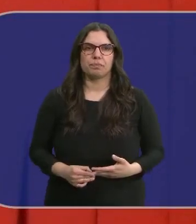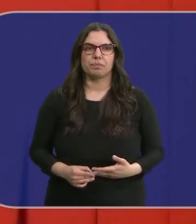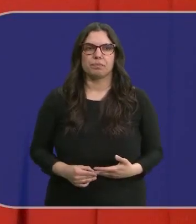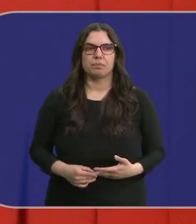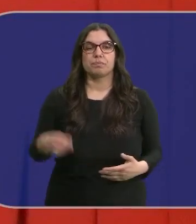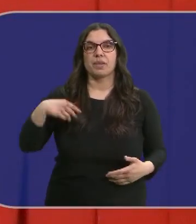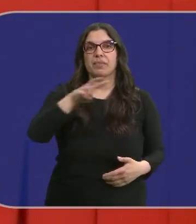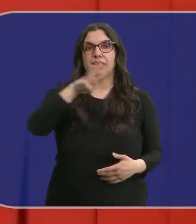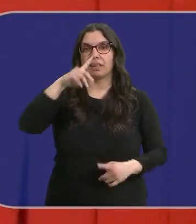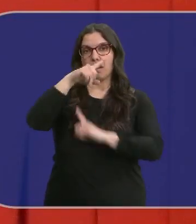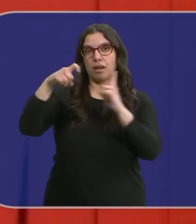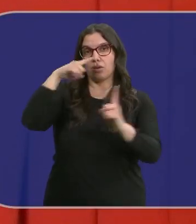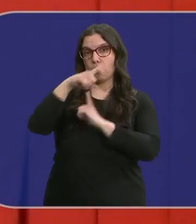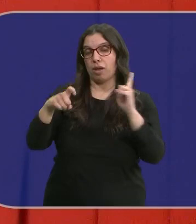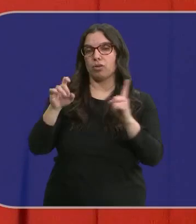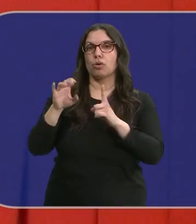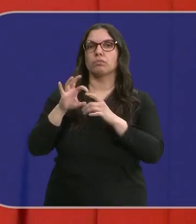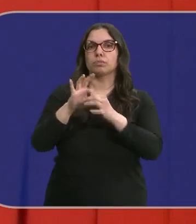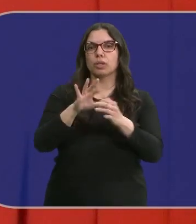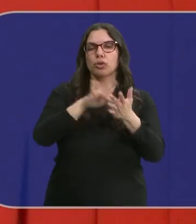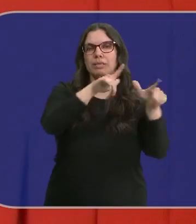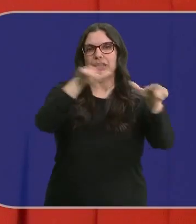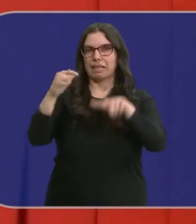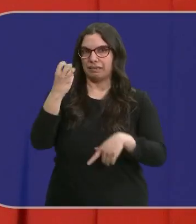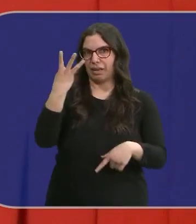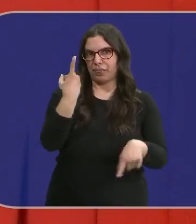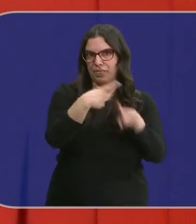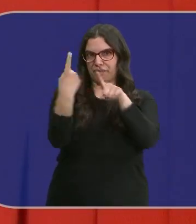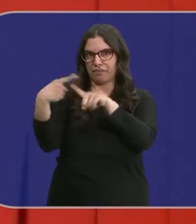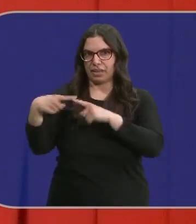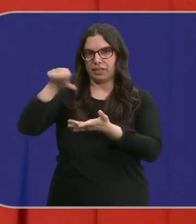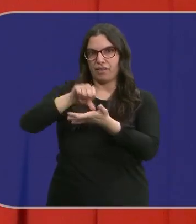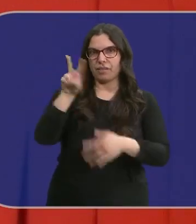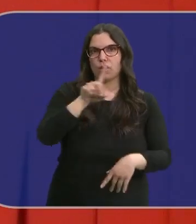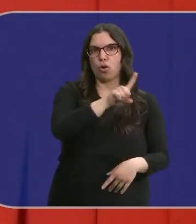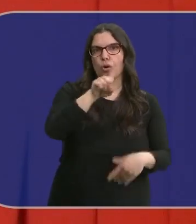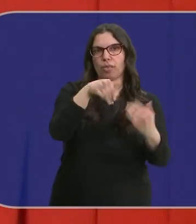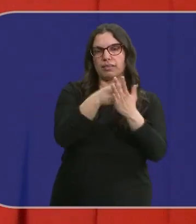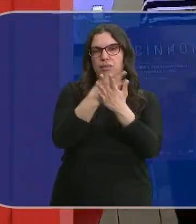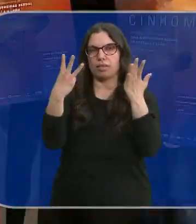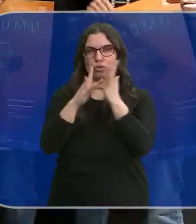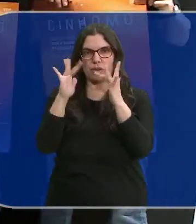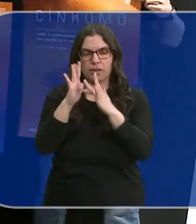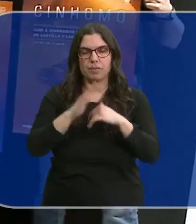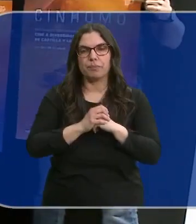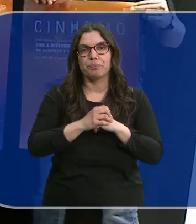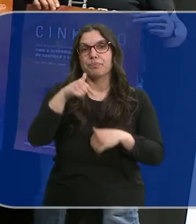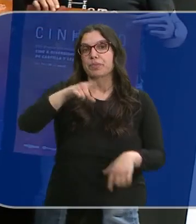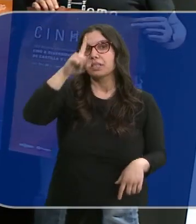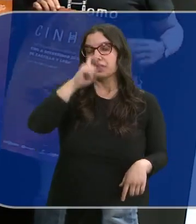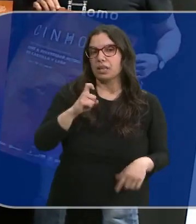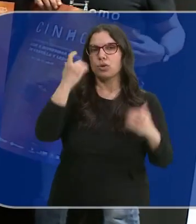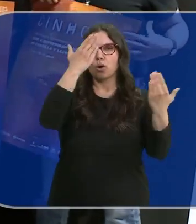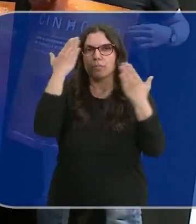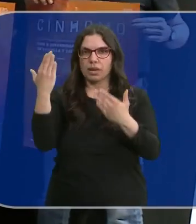La 23ª edición de CINOMO tendrá lugar en tres salas diferentes de la capital vallesoletana entre el 11 y el 18 de abril. Este año